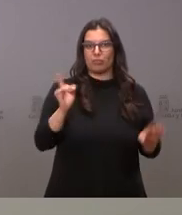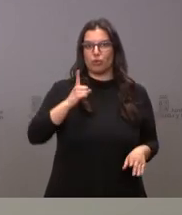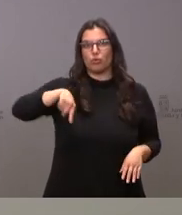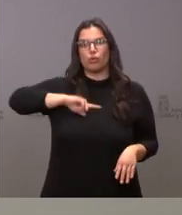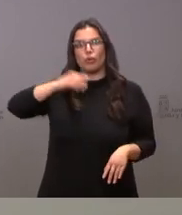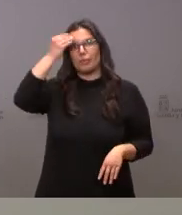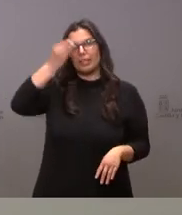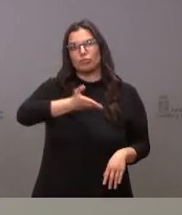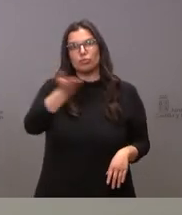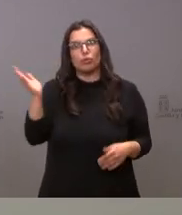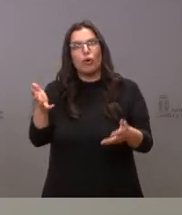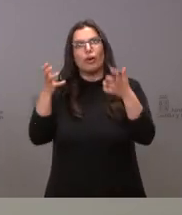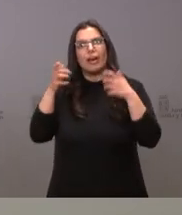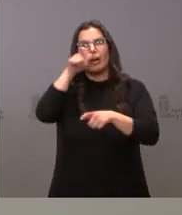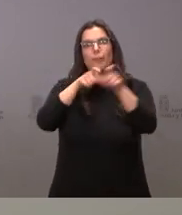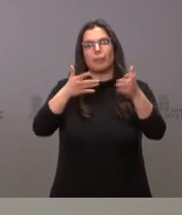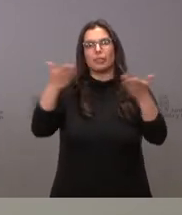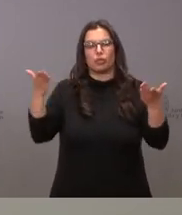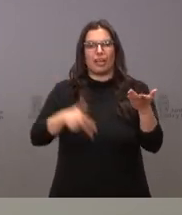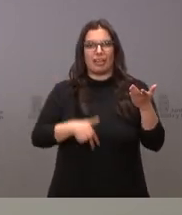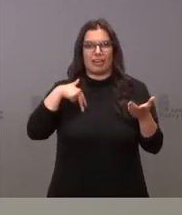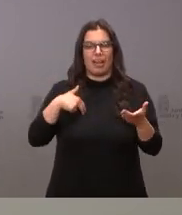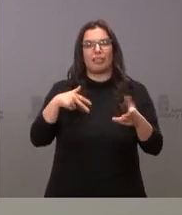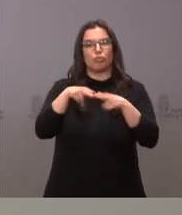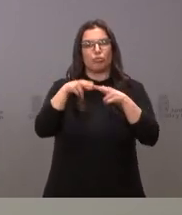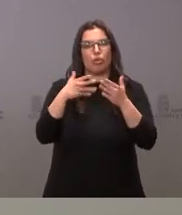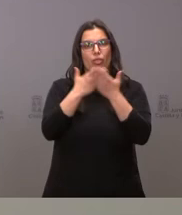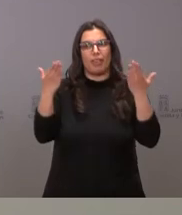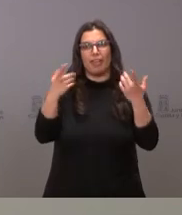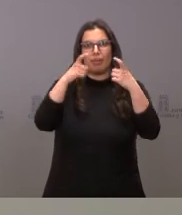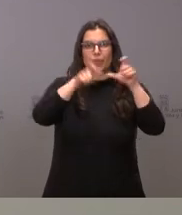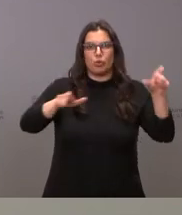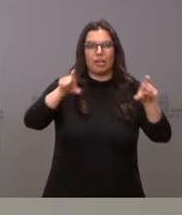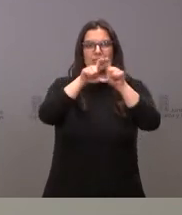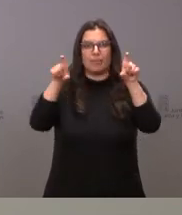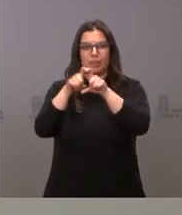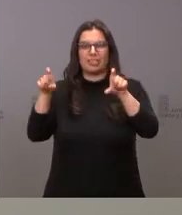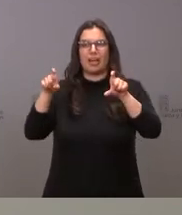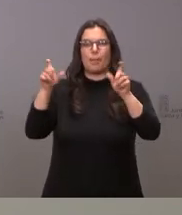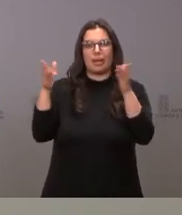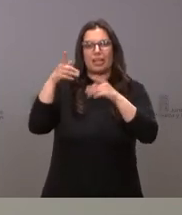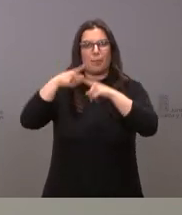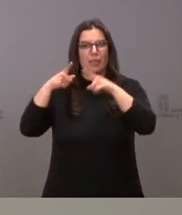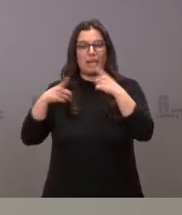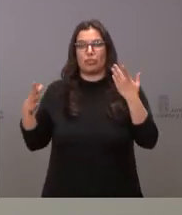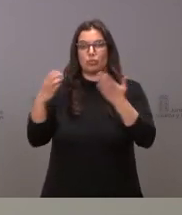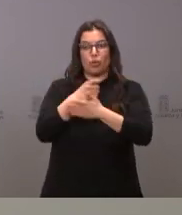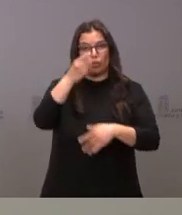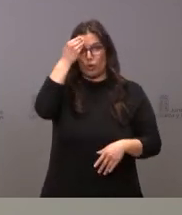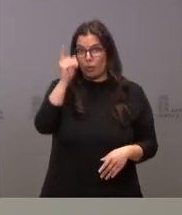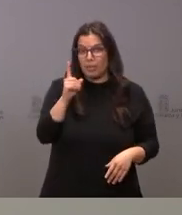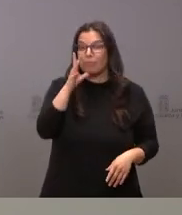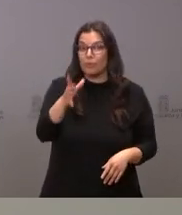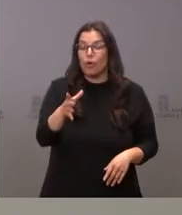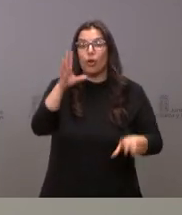que supone de beneficio para el conjunto de las personas de las empresas y de las pymes de Castilla y León que es lo que nosotros estamos pensando porque